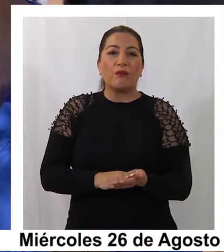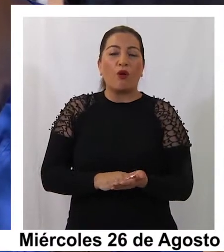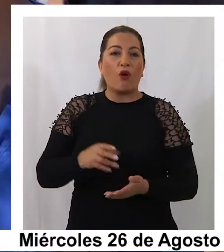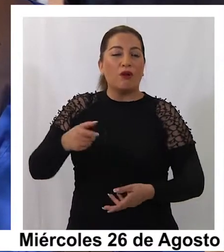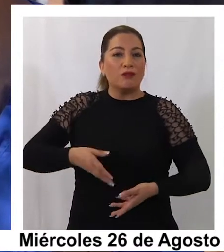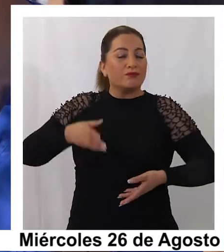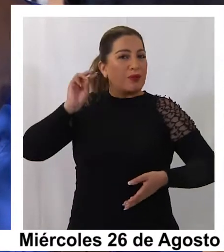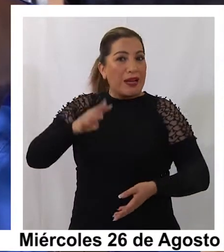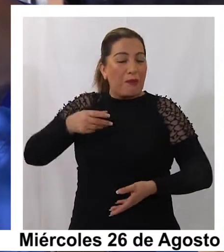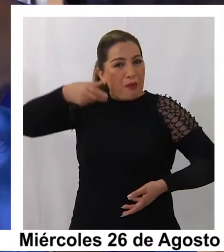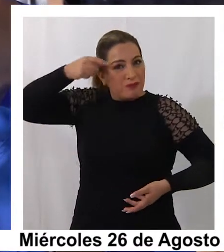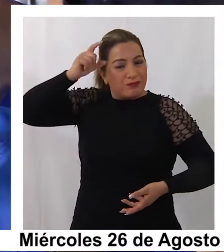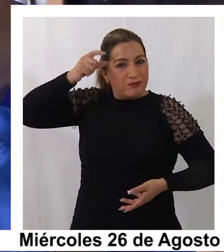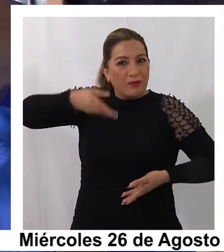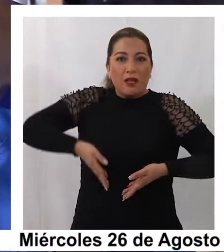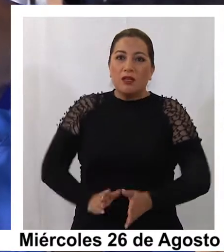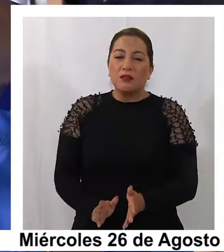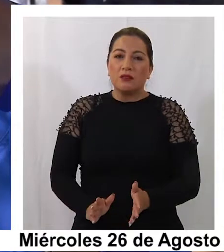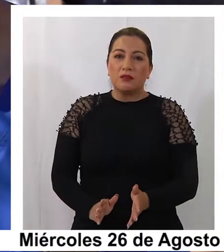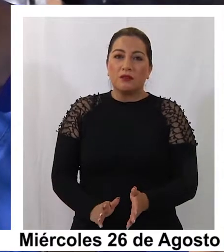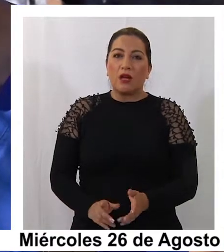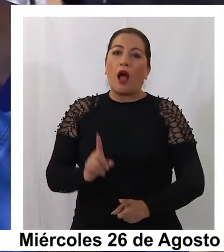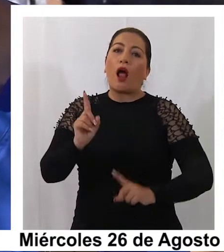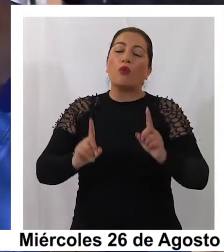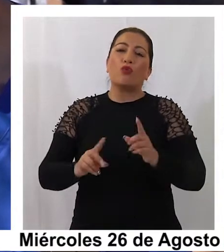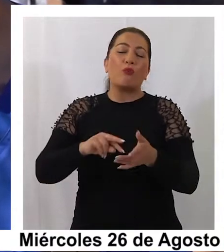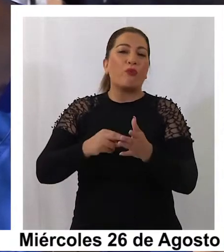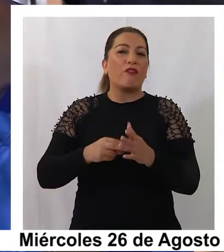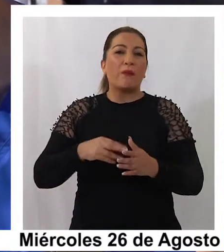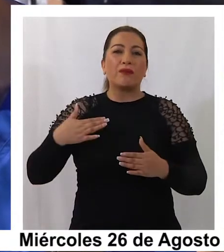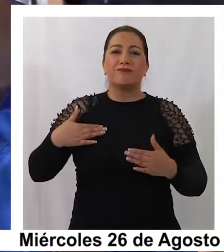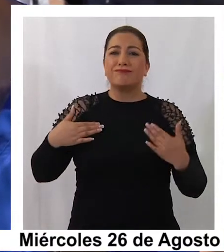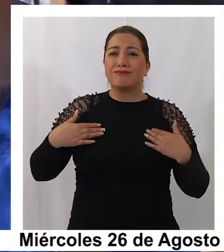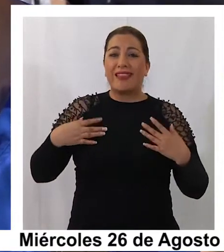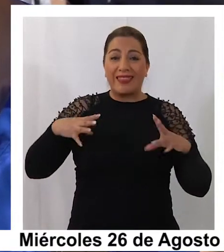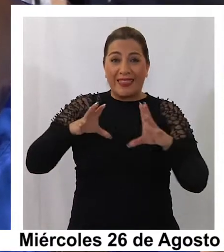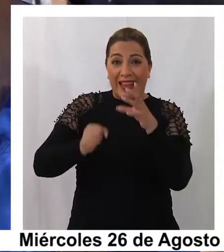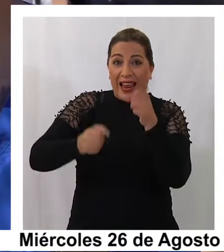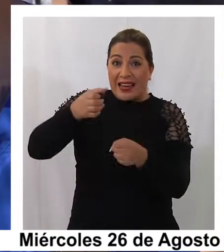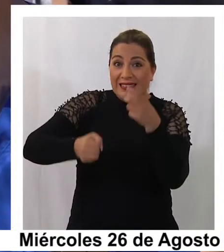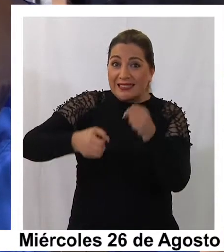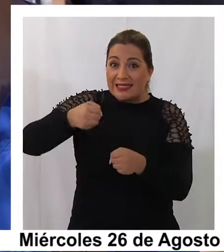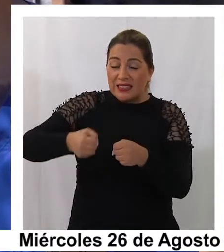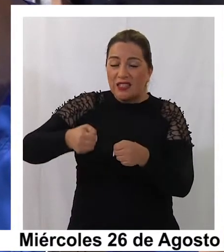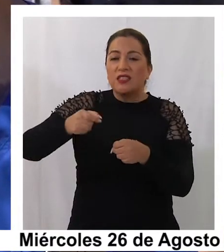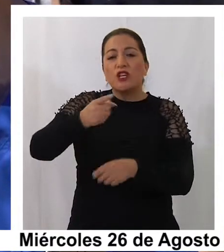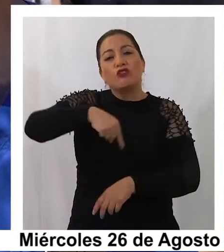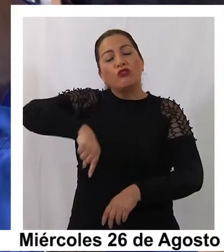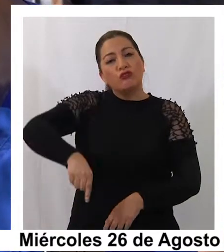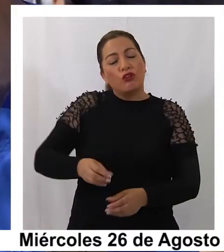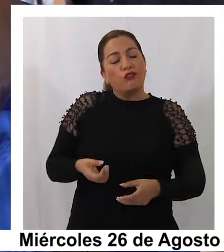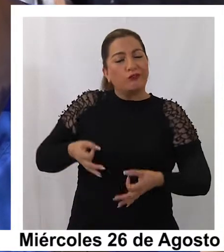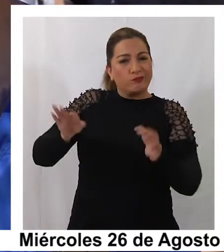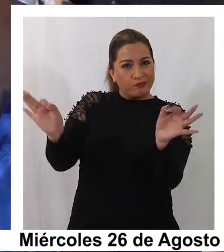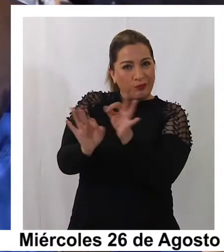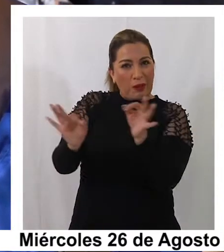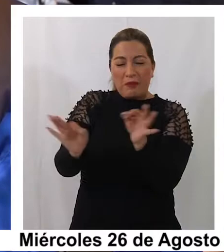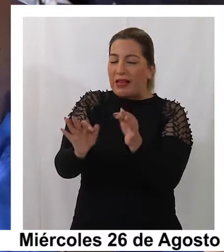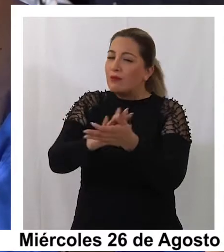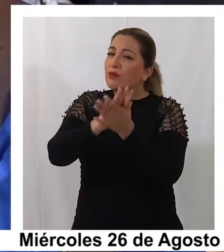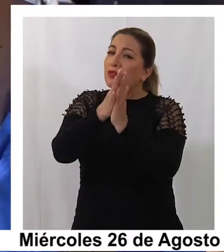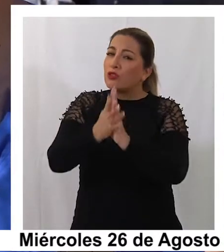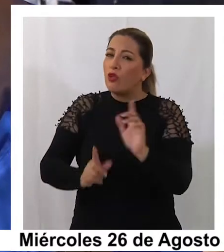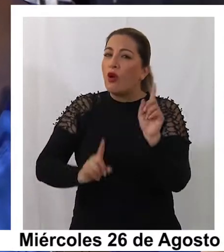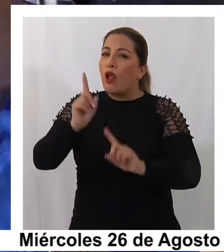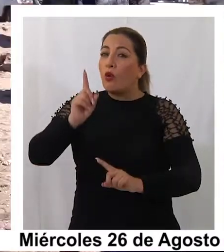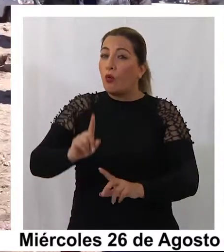quizás algunos problemas de manejo con las mastitis que tenemos que pulir un poquitito. Pero dentro de ese se les entregó un kit bien práctico en donde van a poder